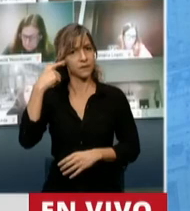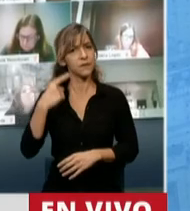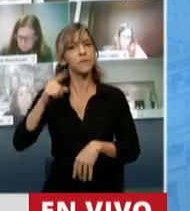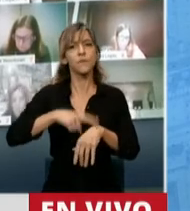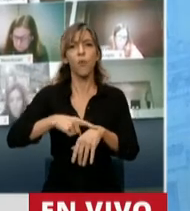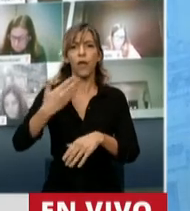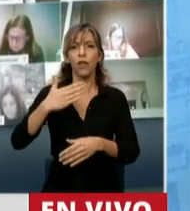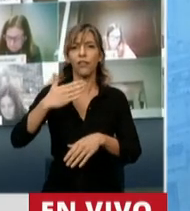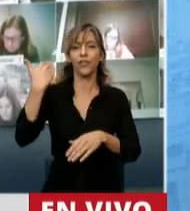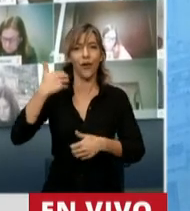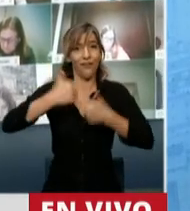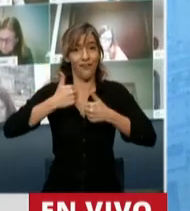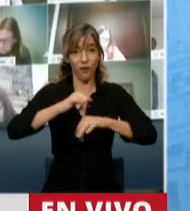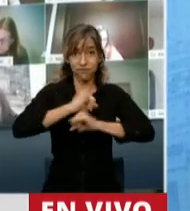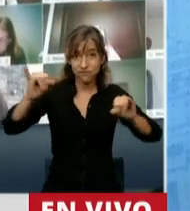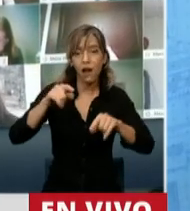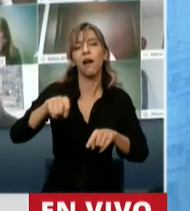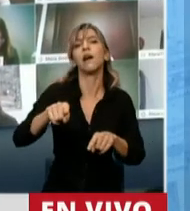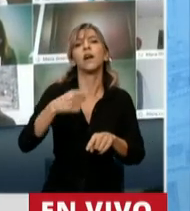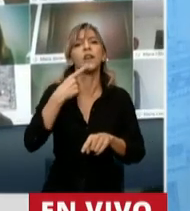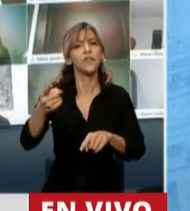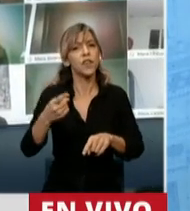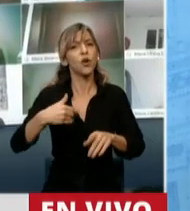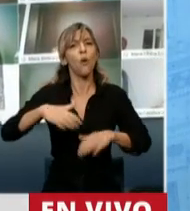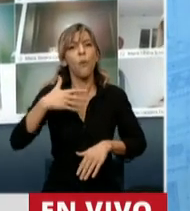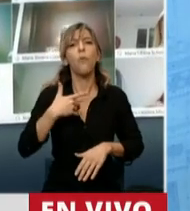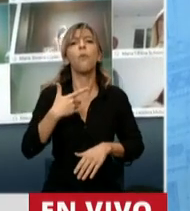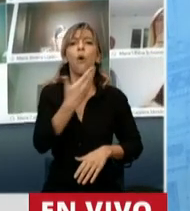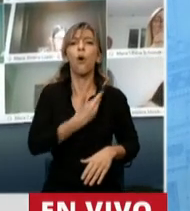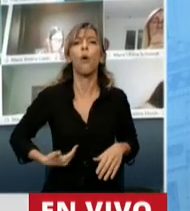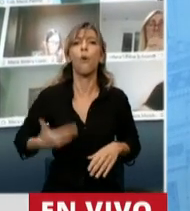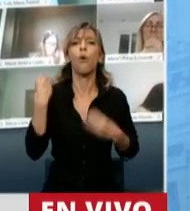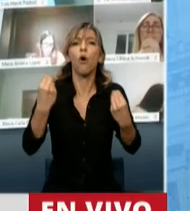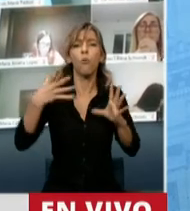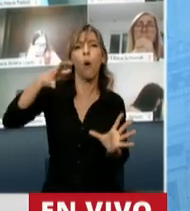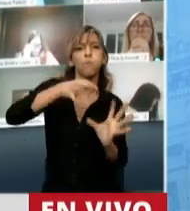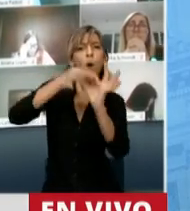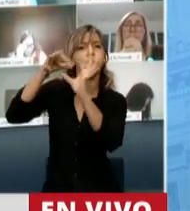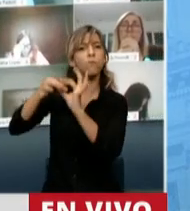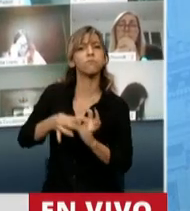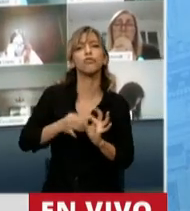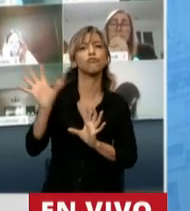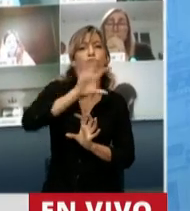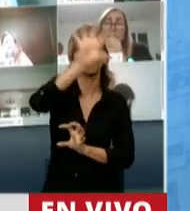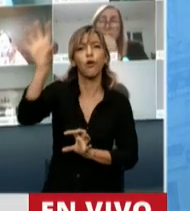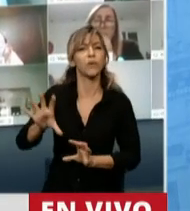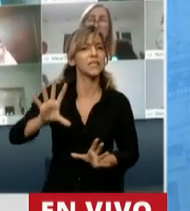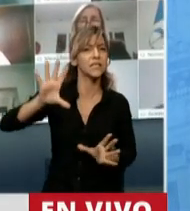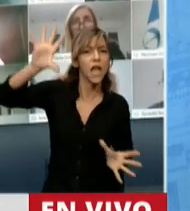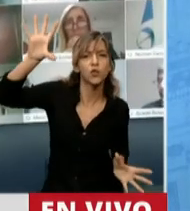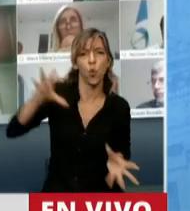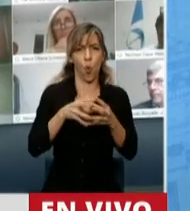gobierno federal que iba a gobernar con los 24 gobernadores y esto doy fe que es así.